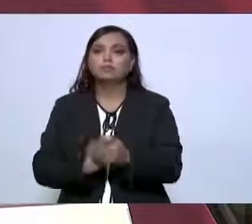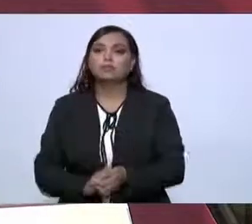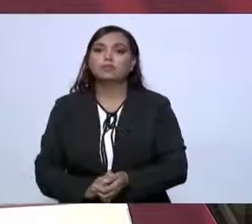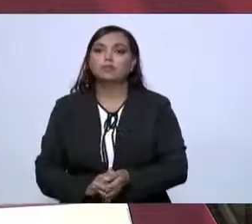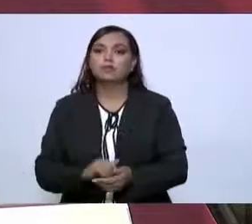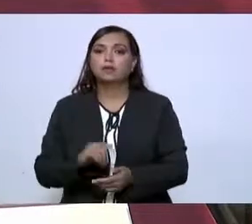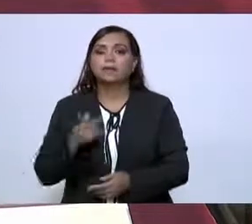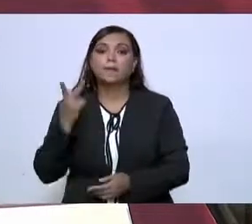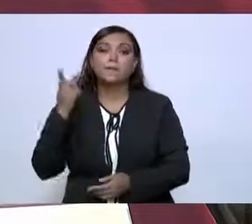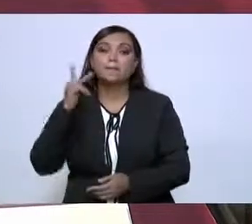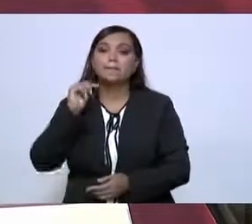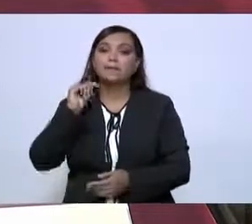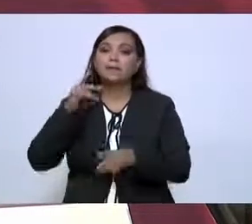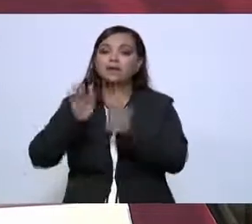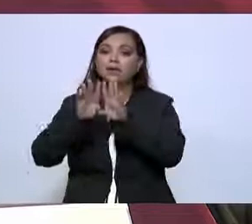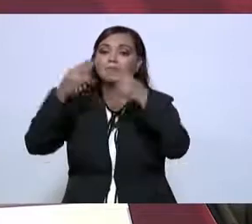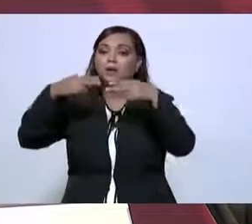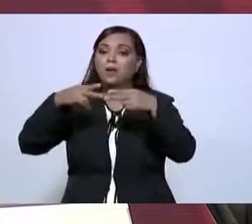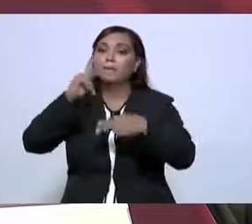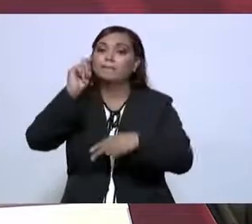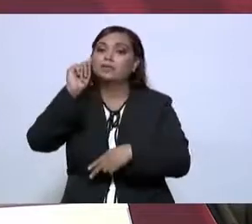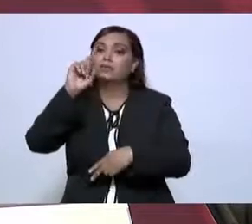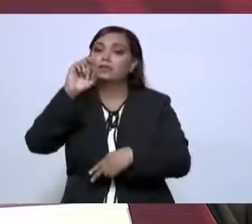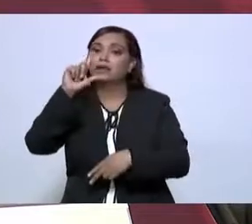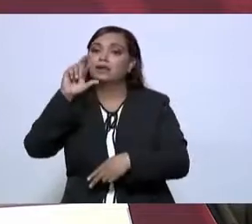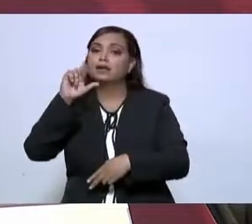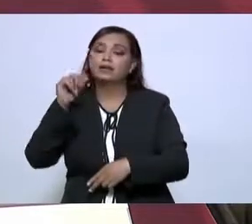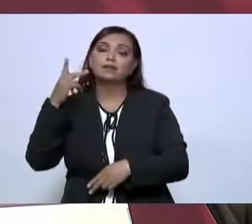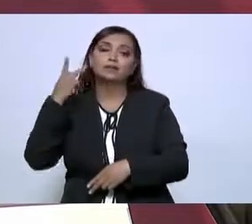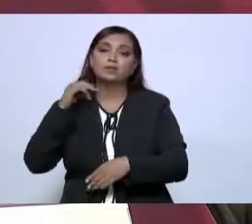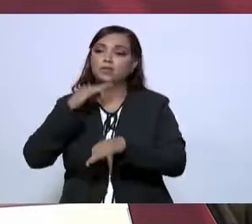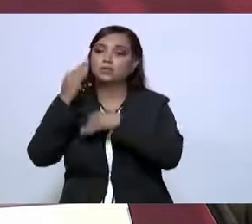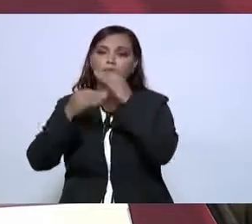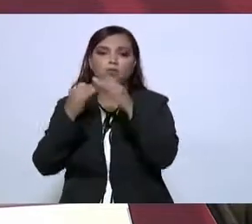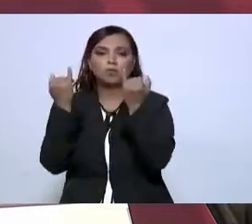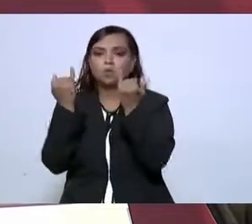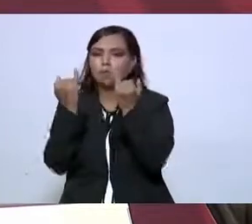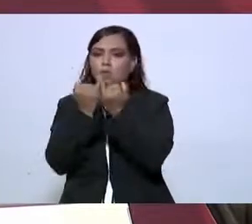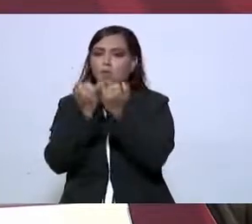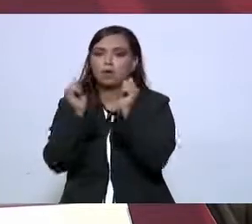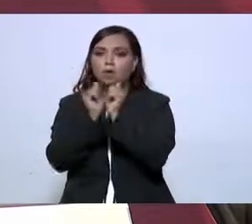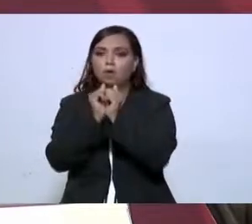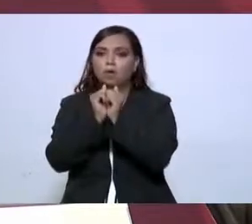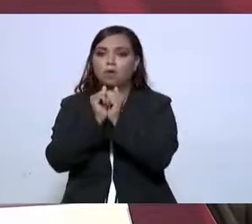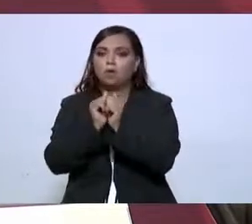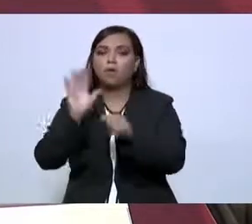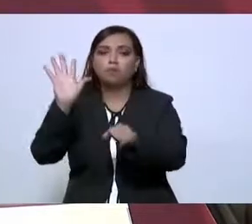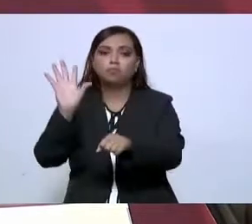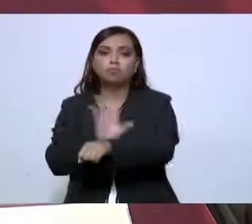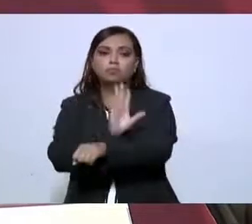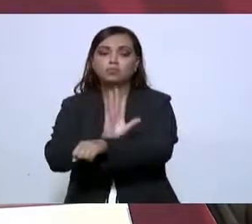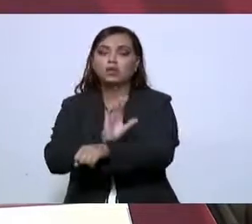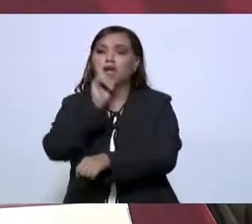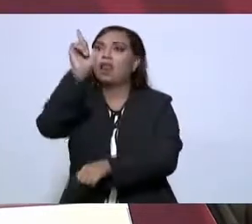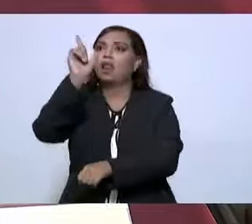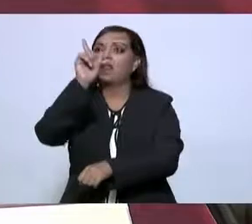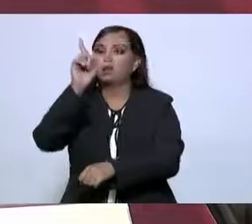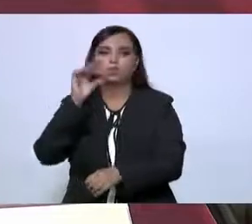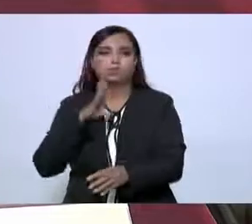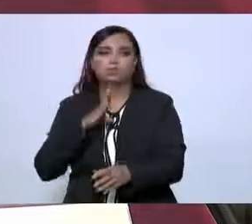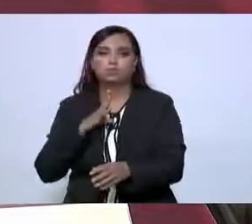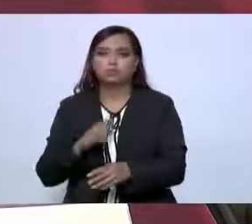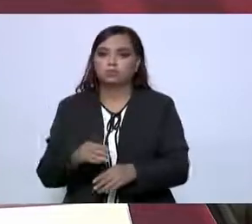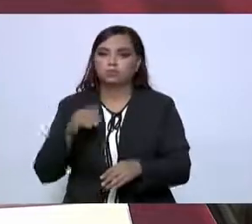petrolera y todo lo que tiene que ver con la industria eléctrica. No hemos dejado de